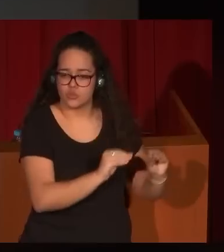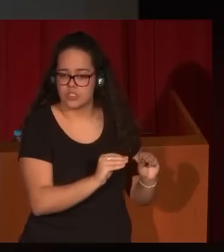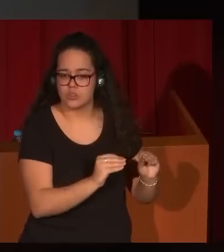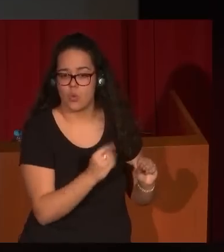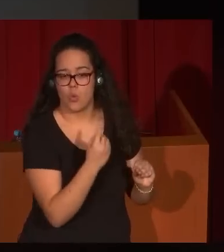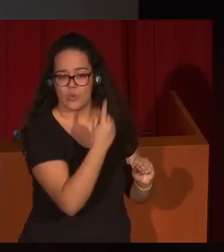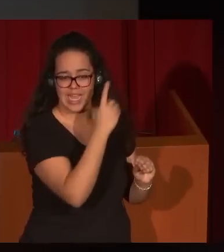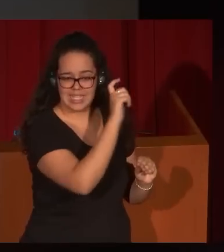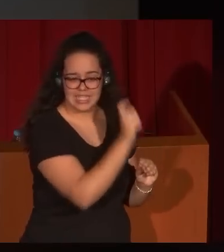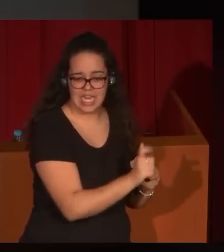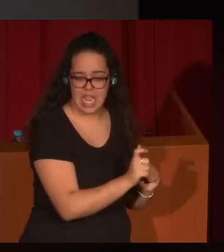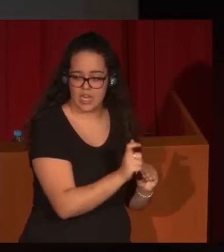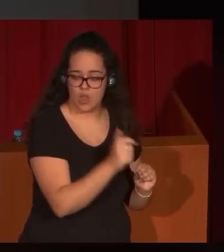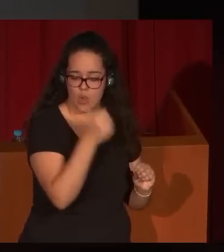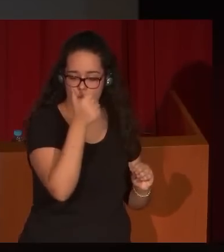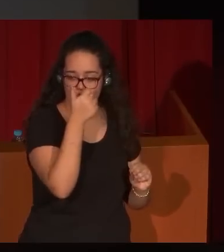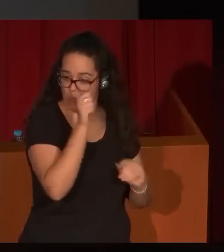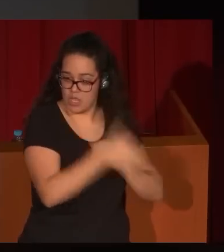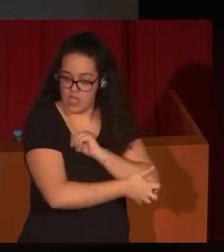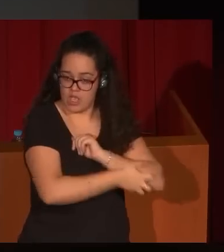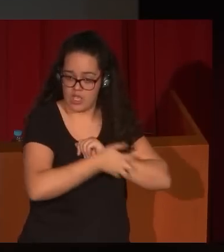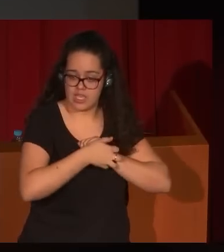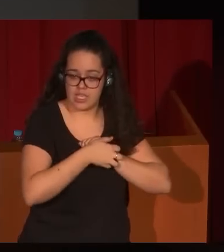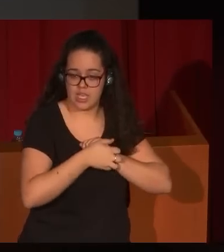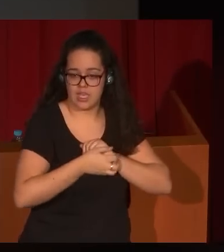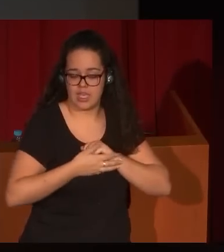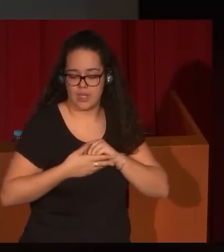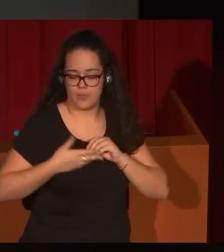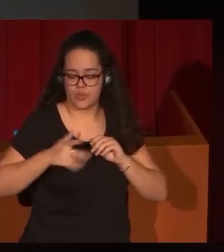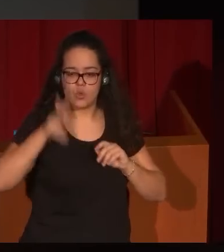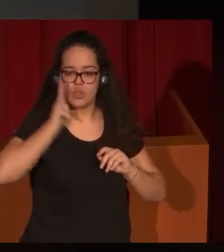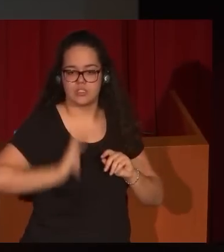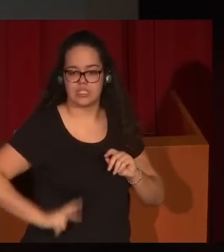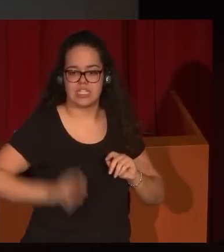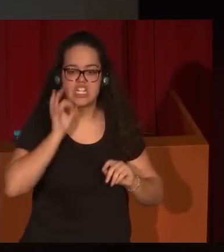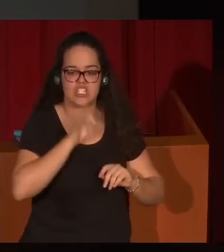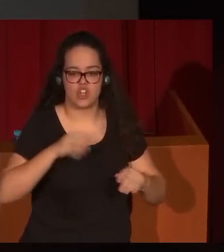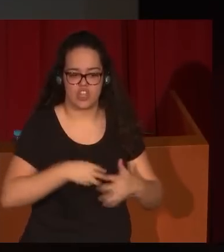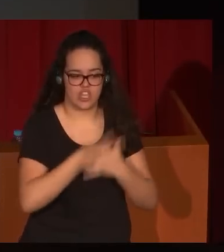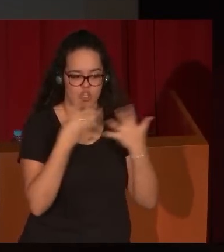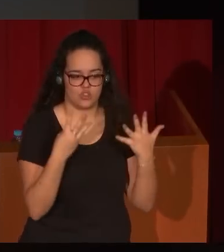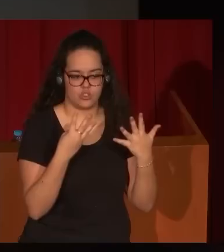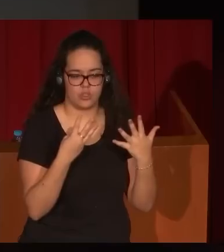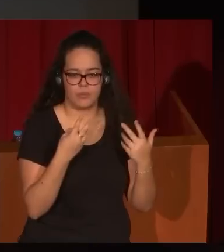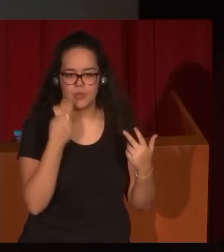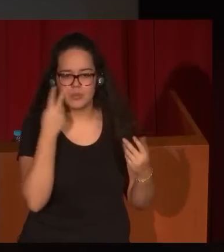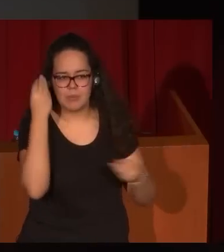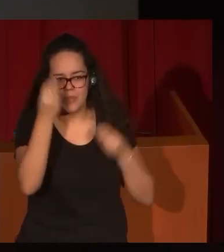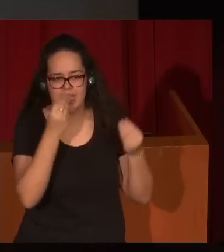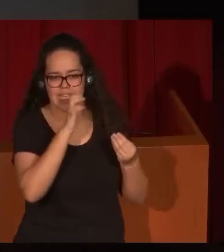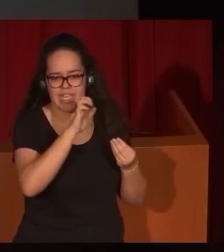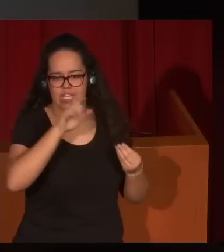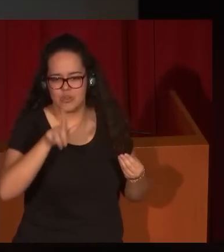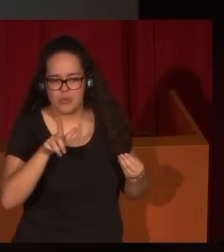unas italianas, un mendigo y galanterías del siglo XVIII. Ustedes tienen en la cabeza a Eugenio Lucas como pintor de unas galanterías del siglo